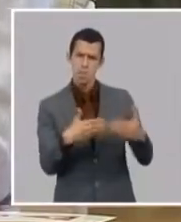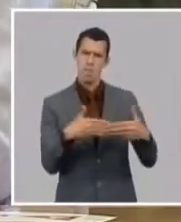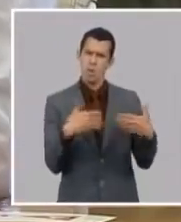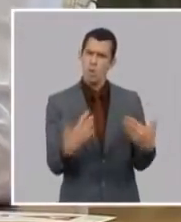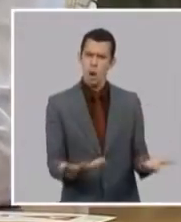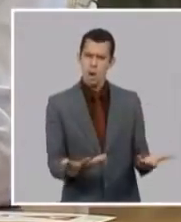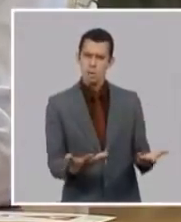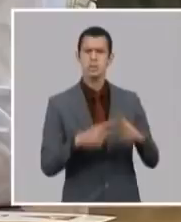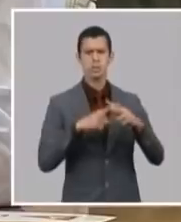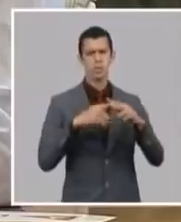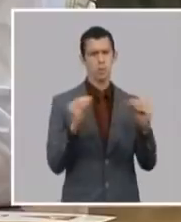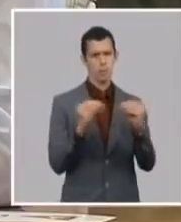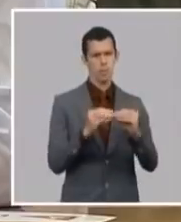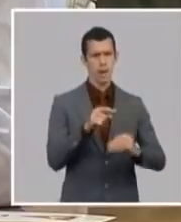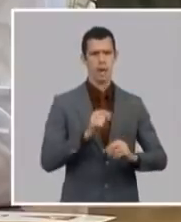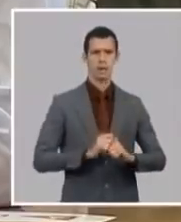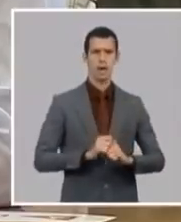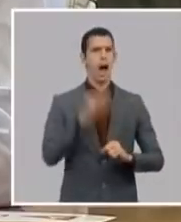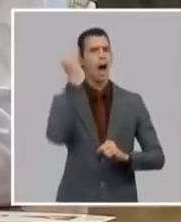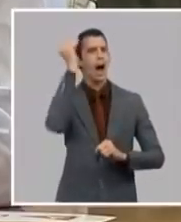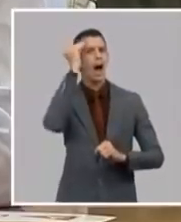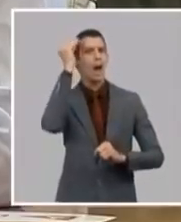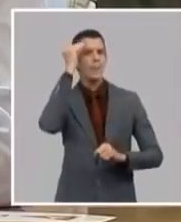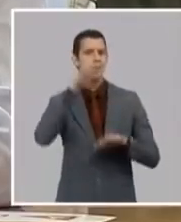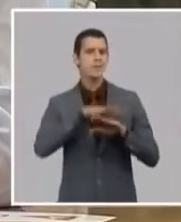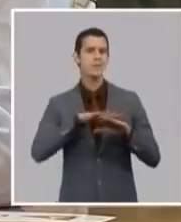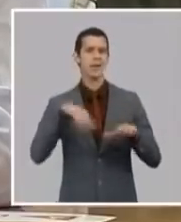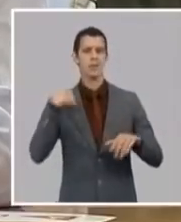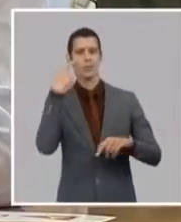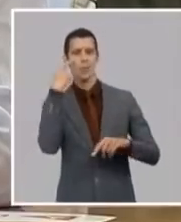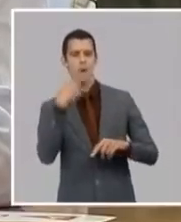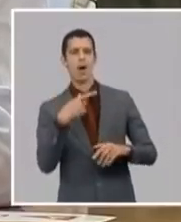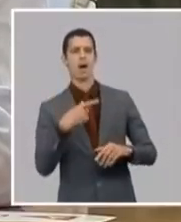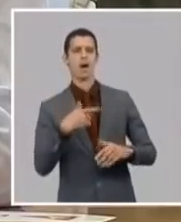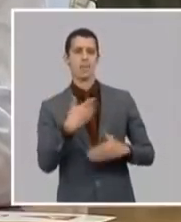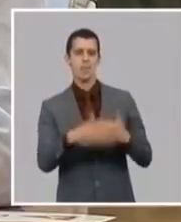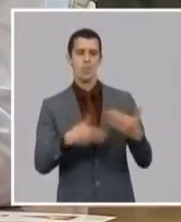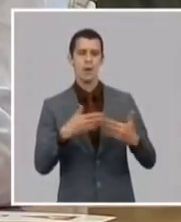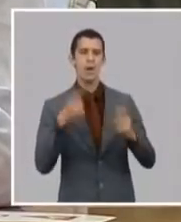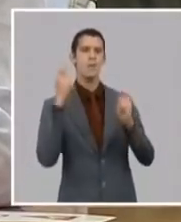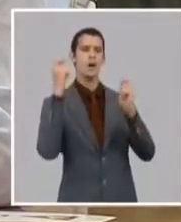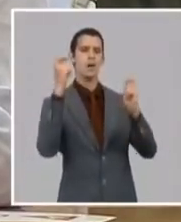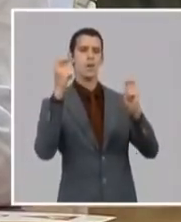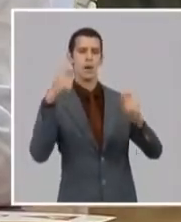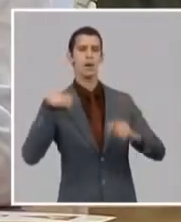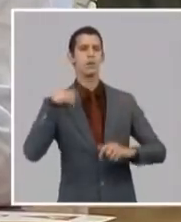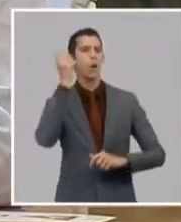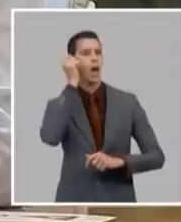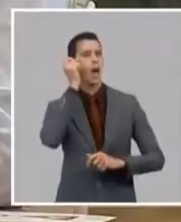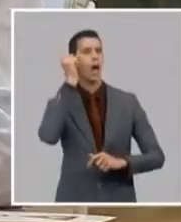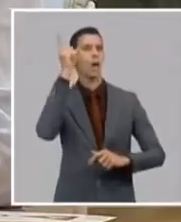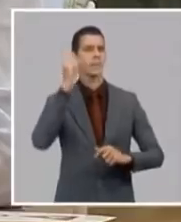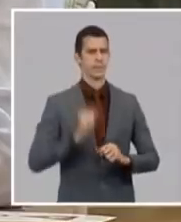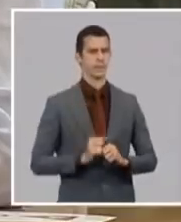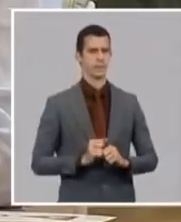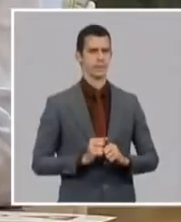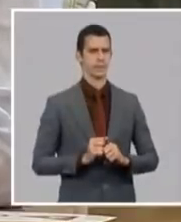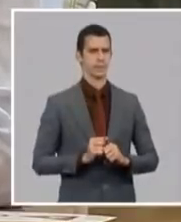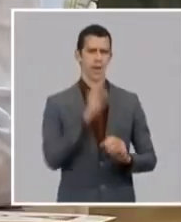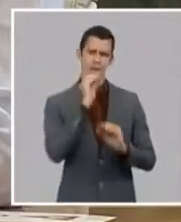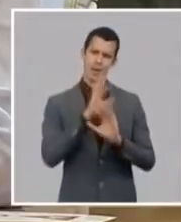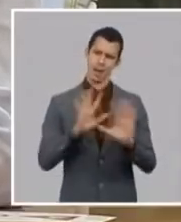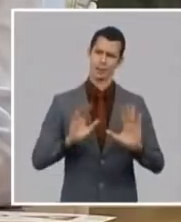no creo que sea una clasificación exalta pero se pueden distinguir primero una participación anexionista personas que